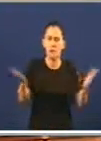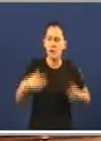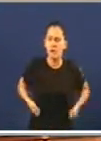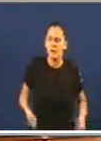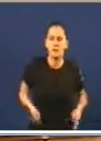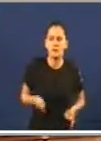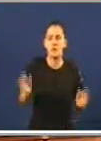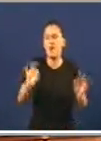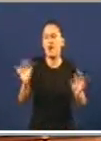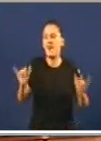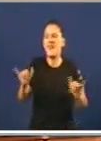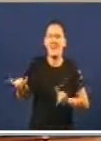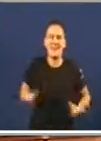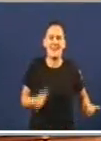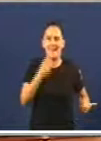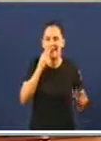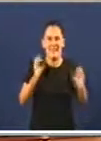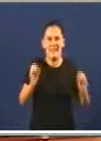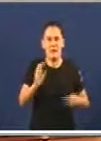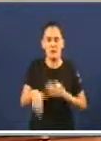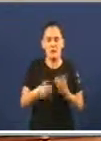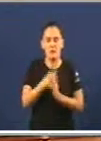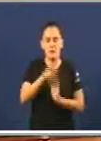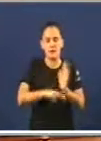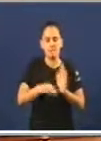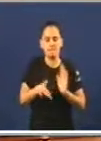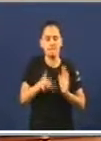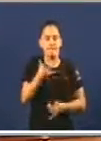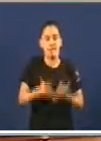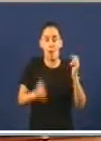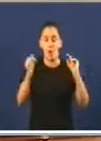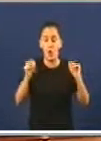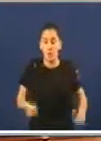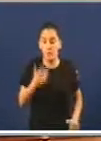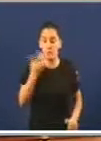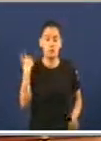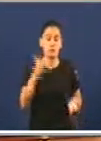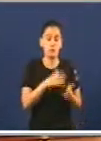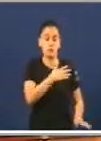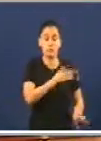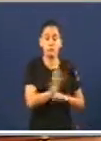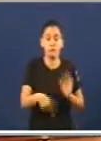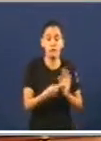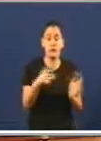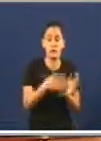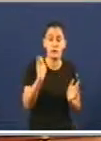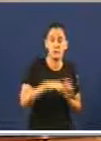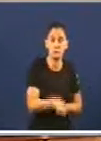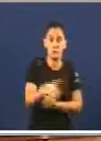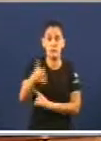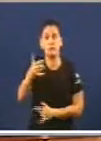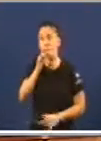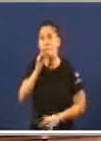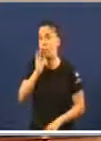e o nulo interese de algúns dereitos regulados fan que ose leis aprobadas neste Parlamento non se estén a